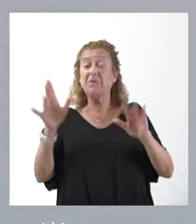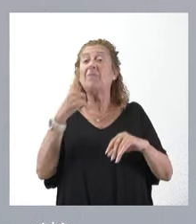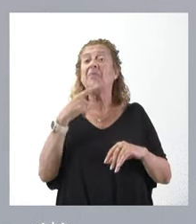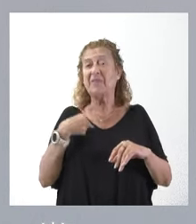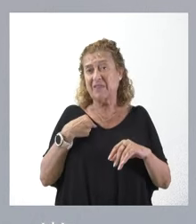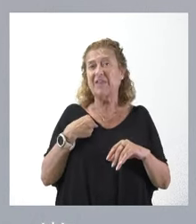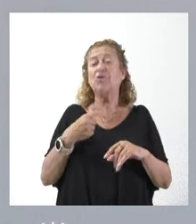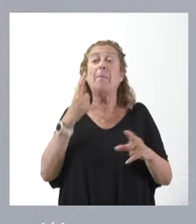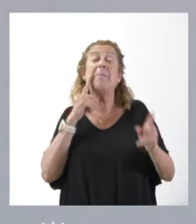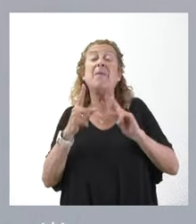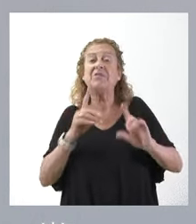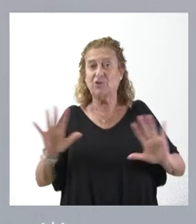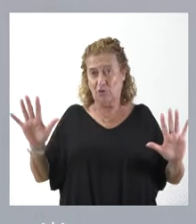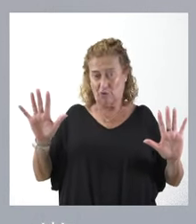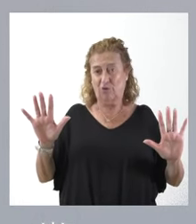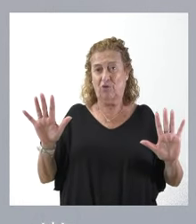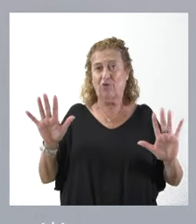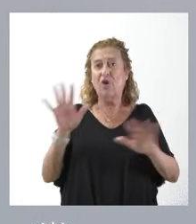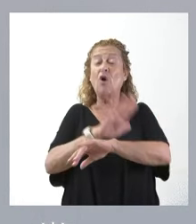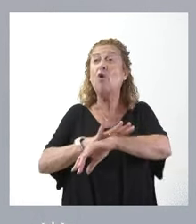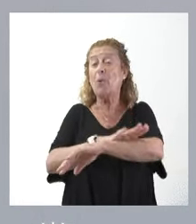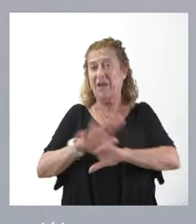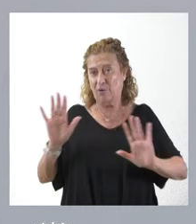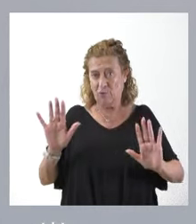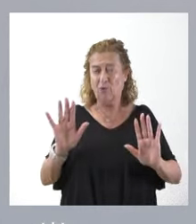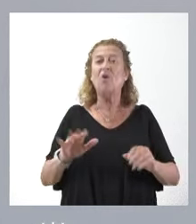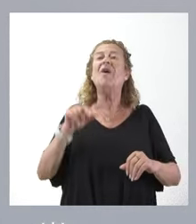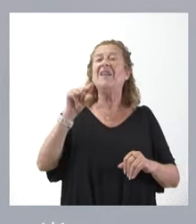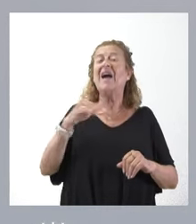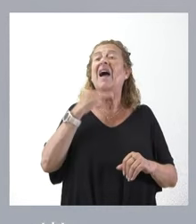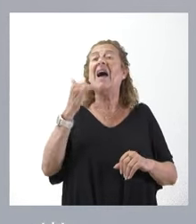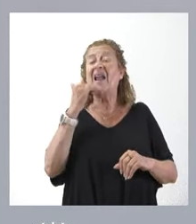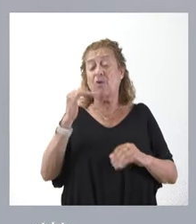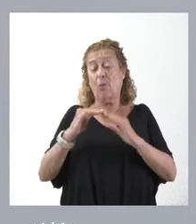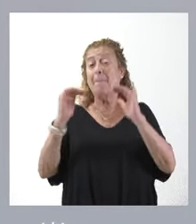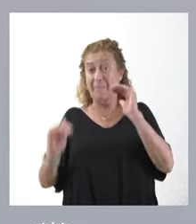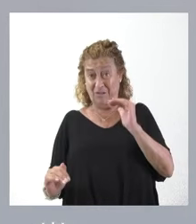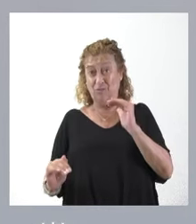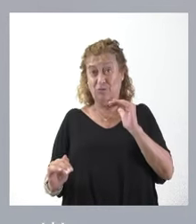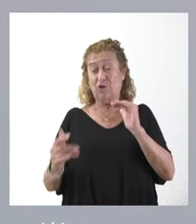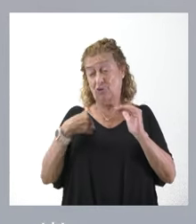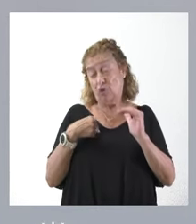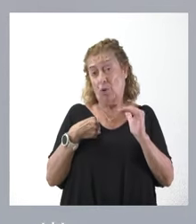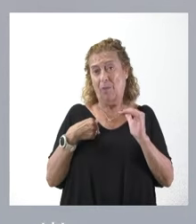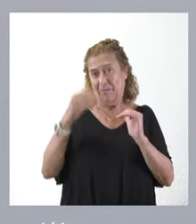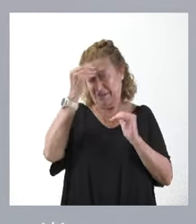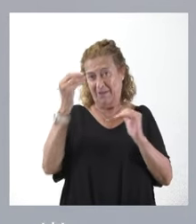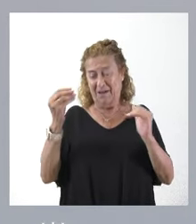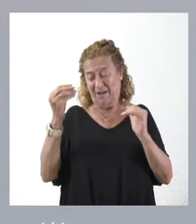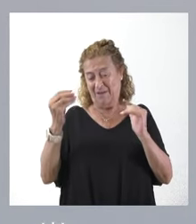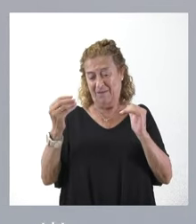en términos de previsiones el Gobierno. Esto es algo inferior a la previsión de inflación